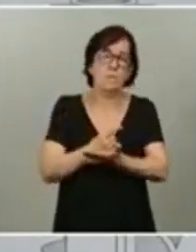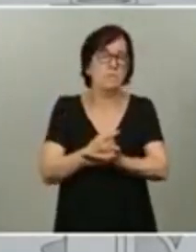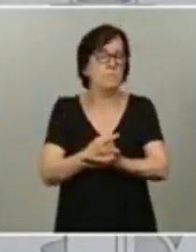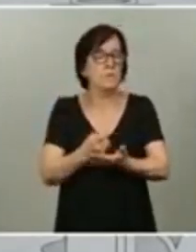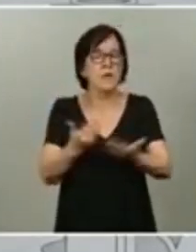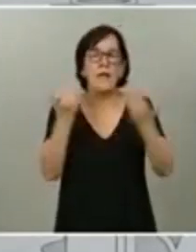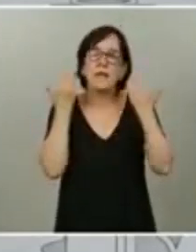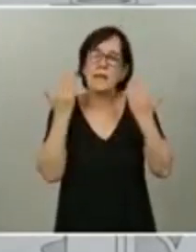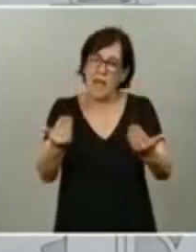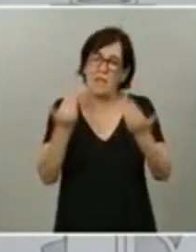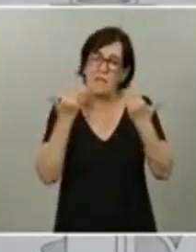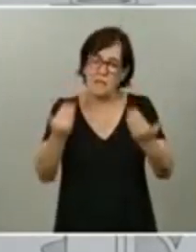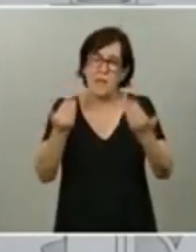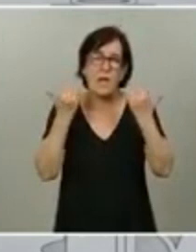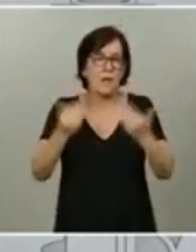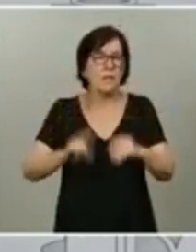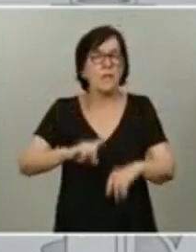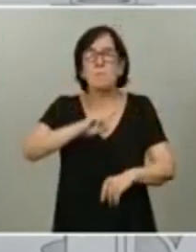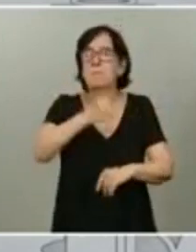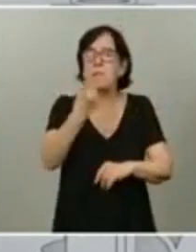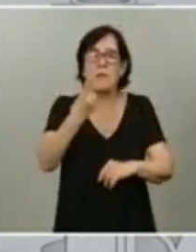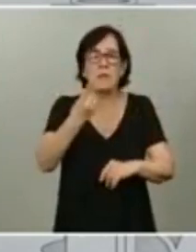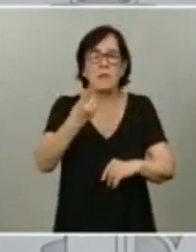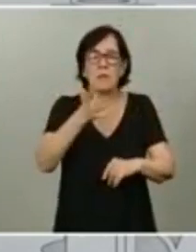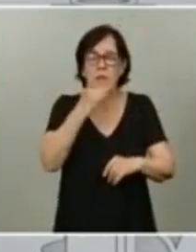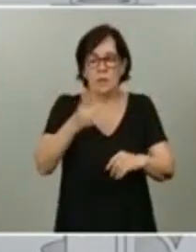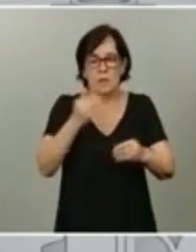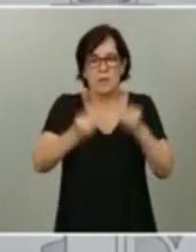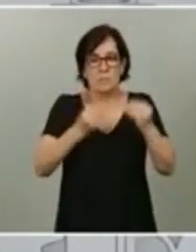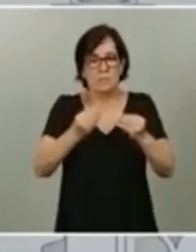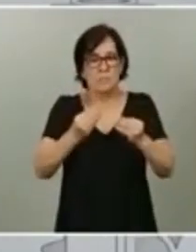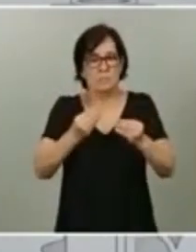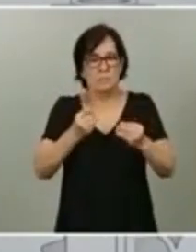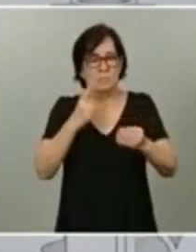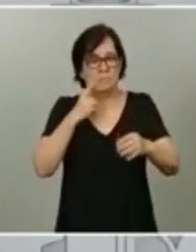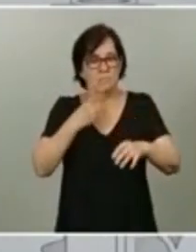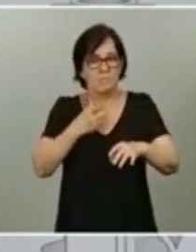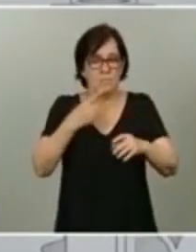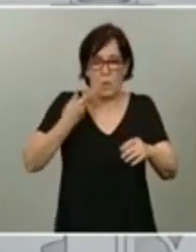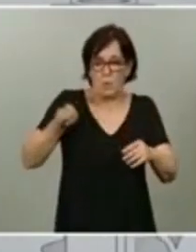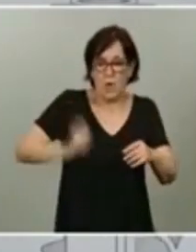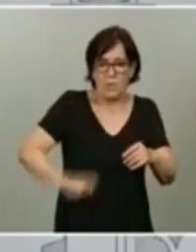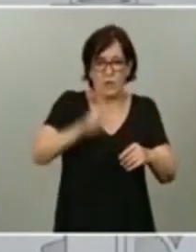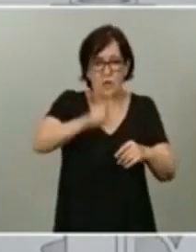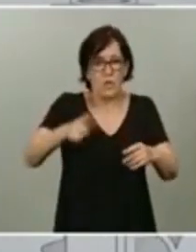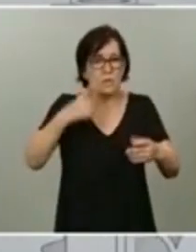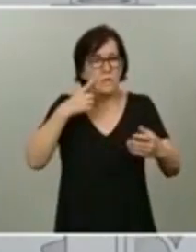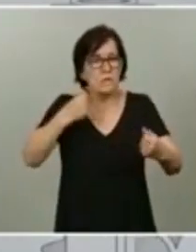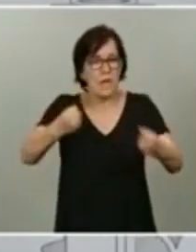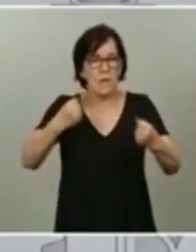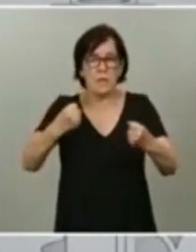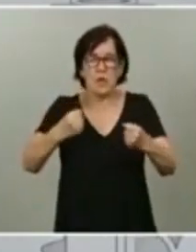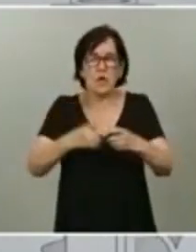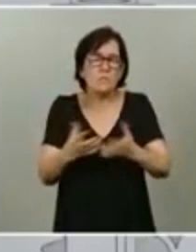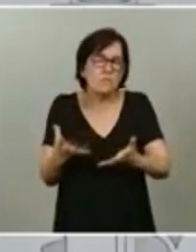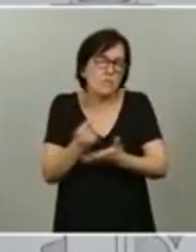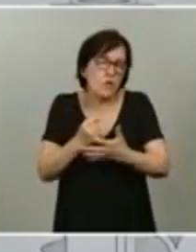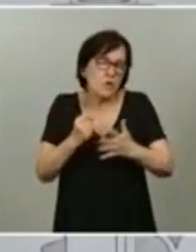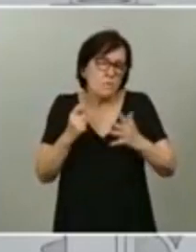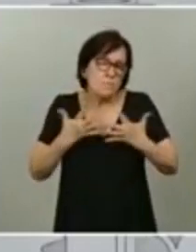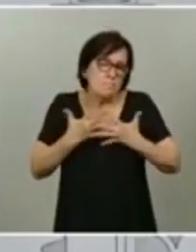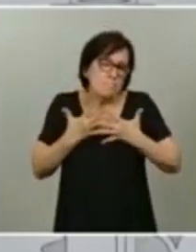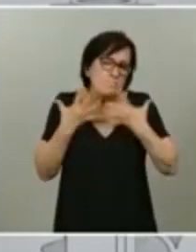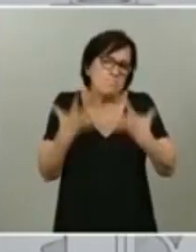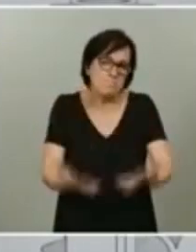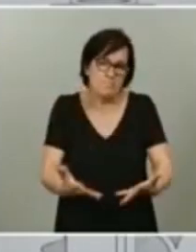Gracias en primer lugar a quienes han estado en primera línea, a los profesionales sanitarios, que han dado todo lo que tenían y también lo que no